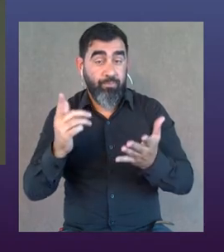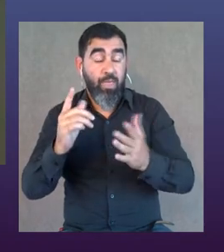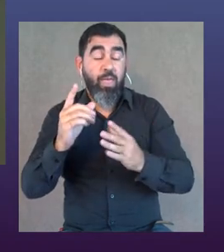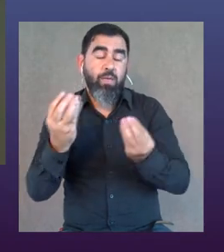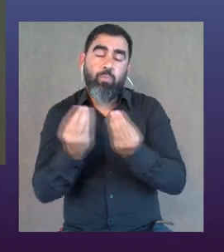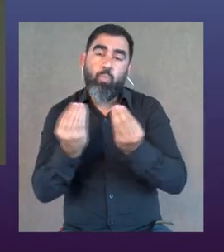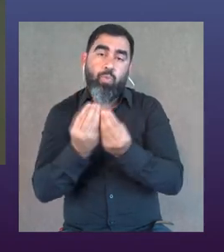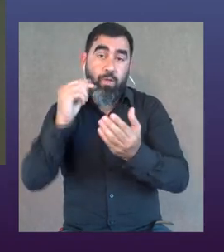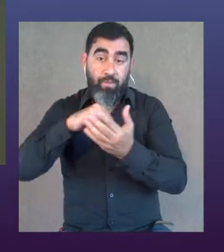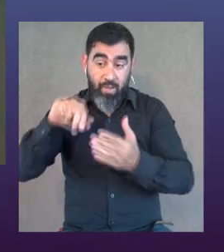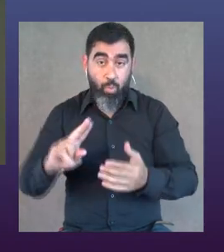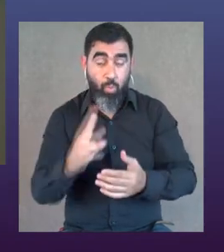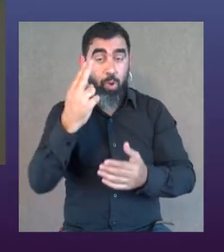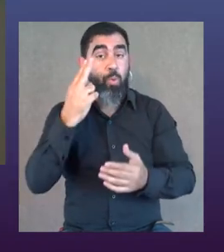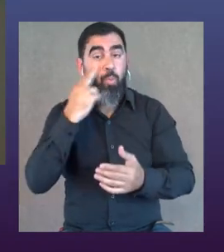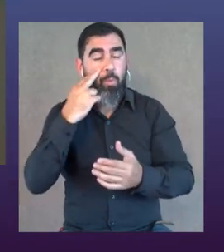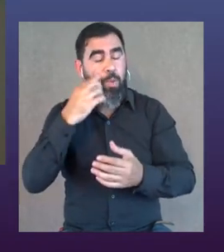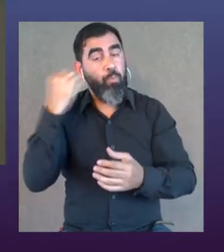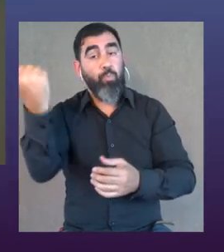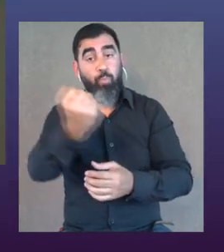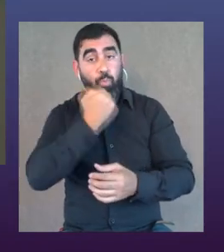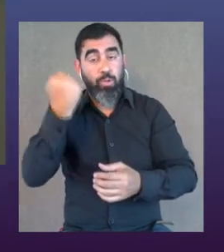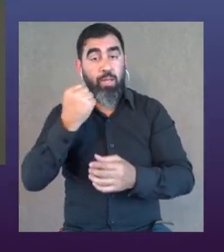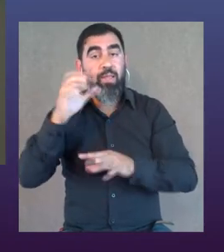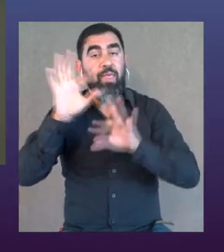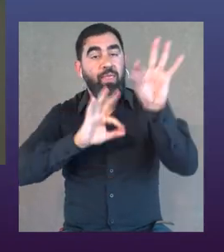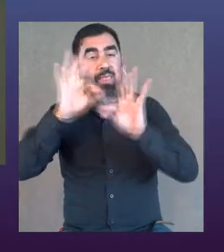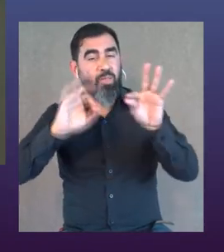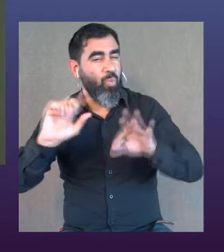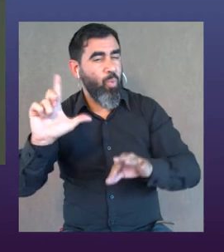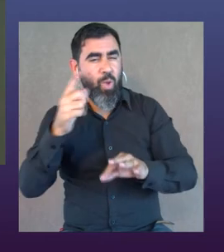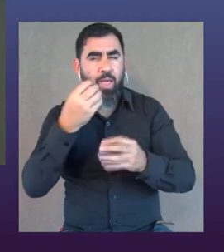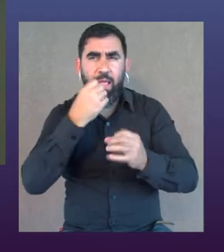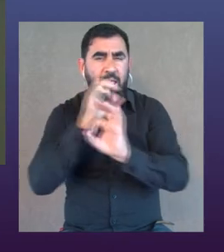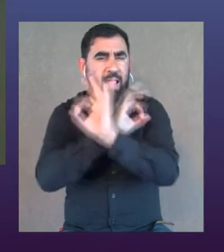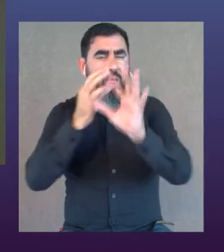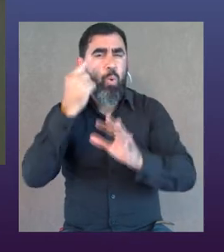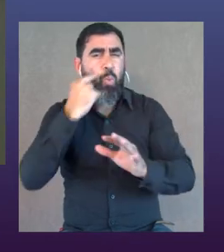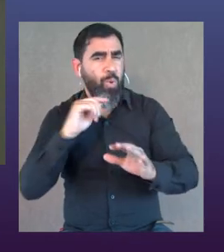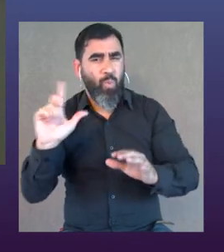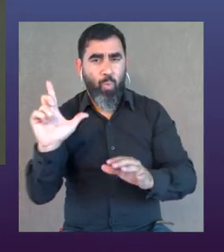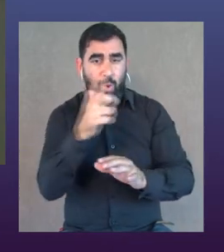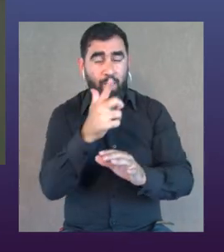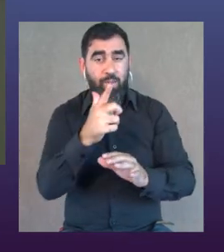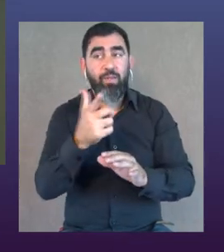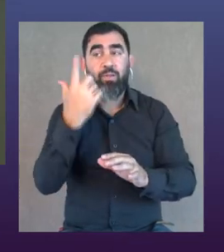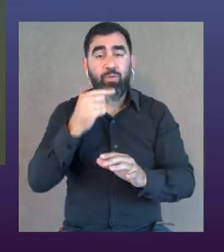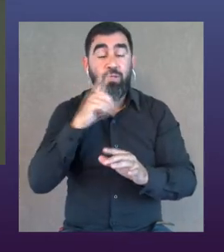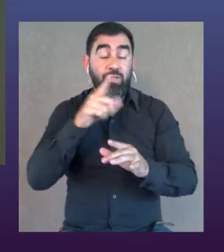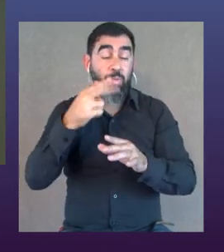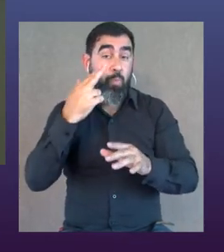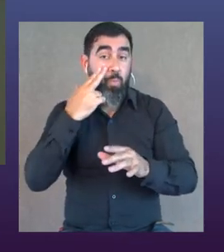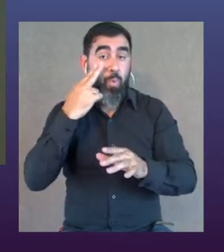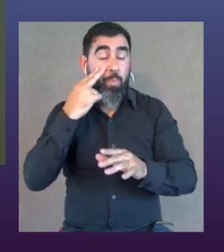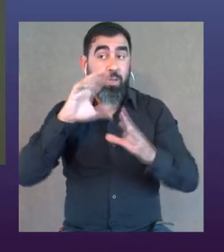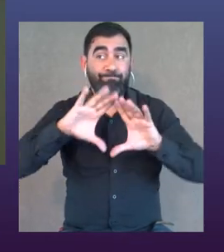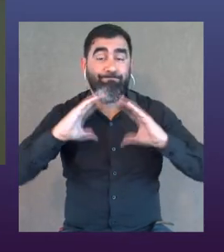¿no? Y muchas veces, nosotros en Uruguay tenemos un problema bien importante a nivel de datos, ¿no? No tenemos buenos datos, lo cual, en